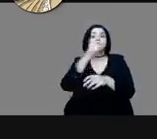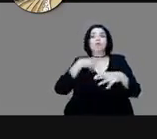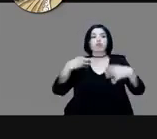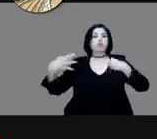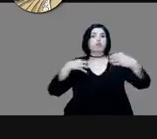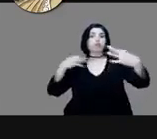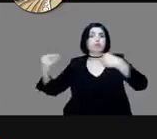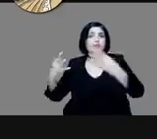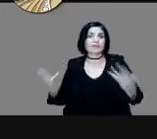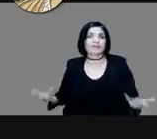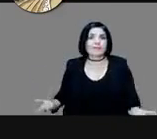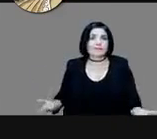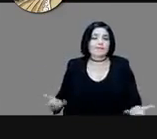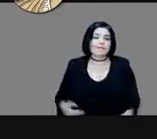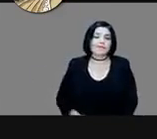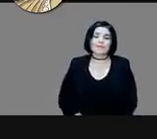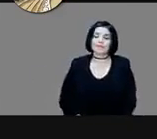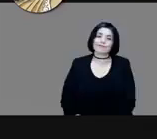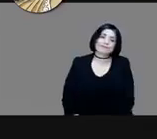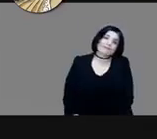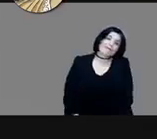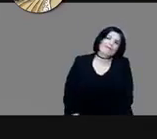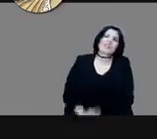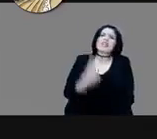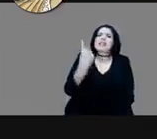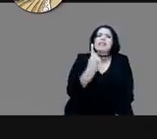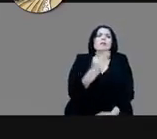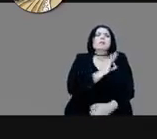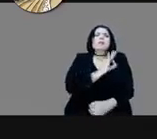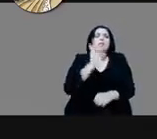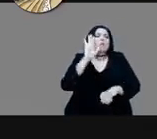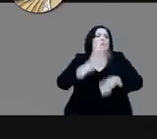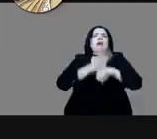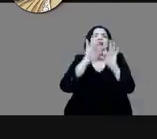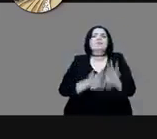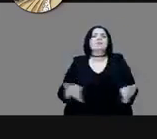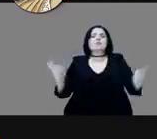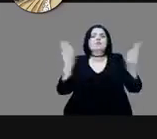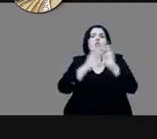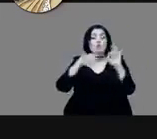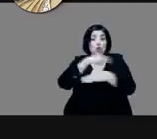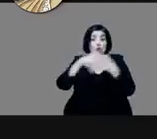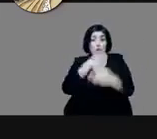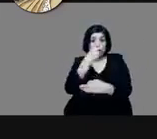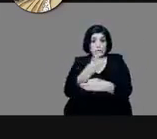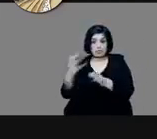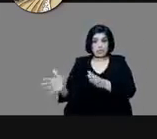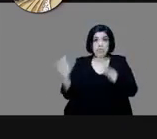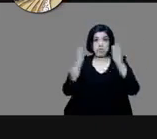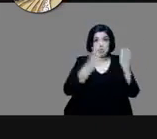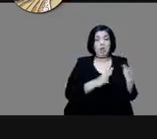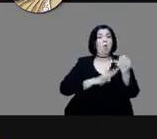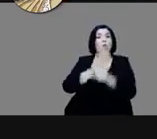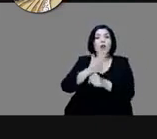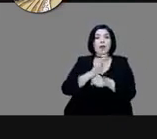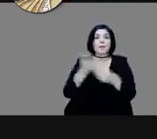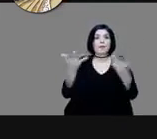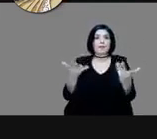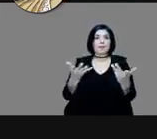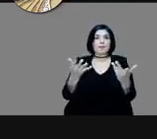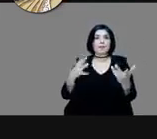¿qué podemos resaltar de todo esto? Ya para concluir que el gran